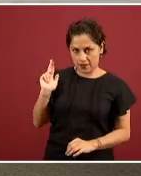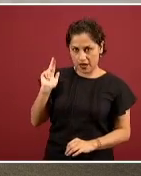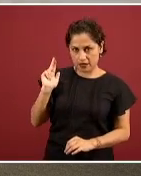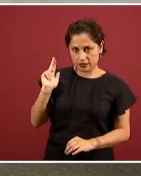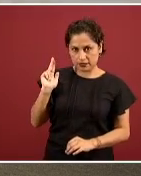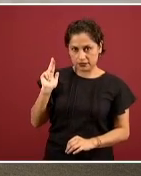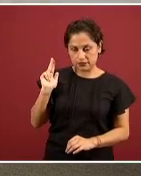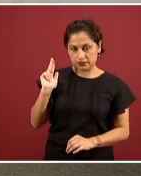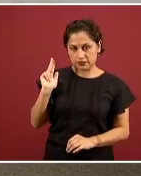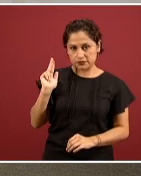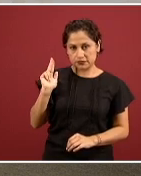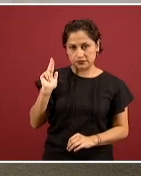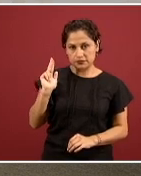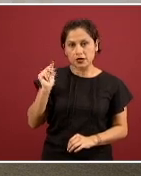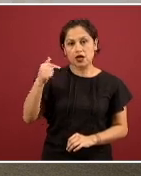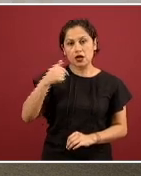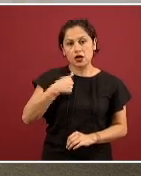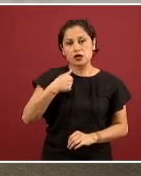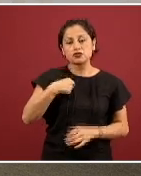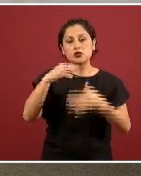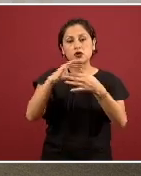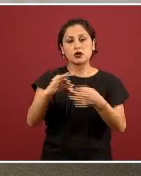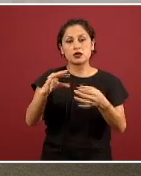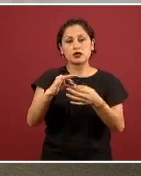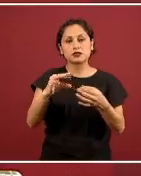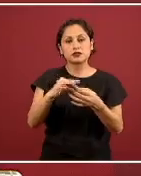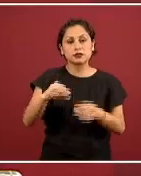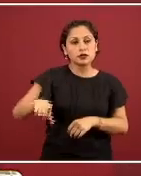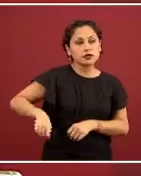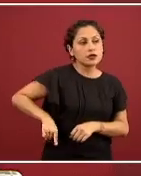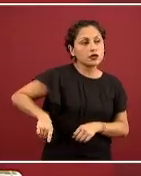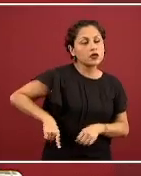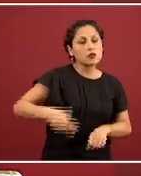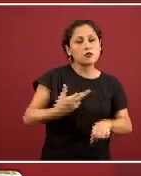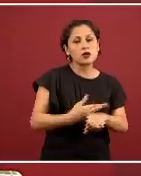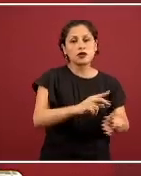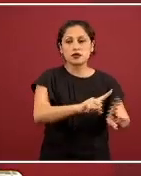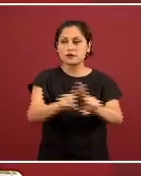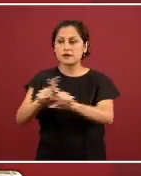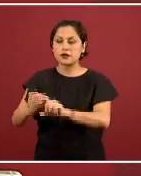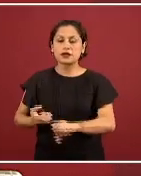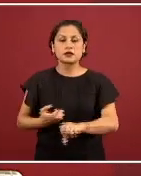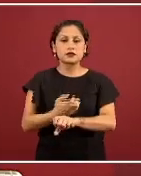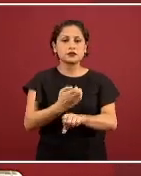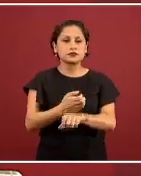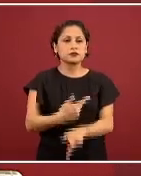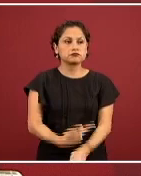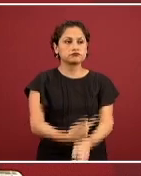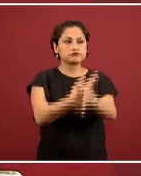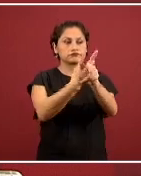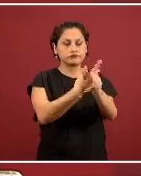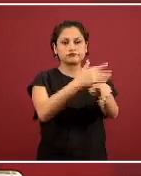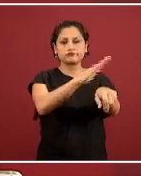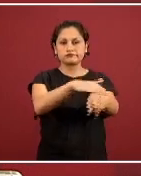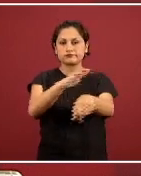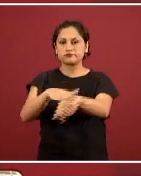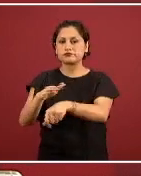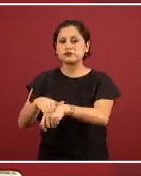la videoconferencia con los gobernadores en ese mismo momento se lo hice de conocimiento al maestro Zoe